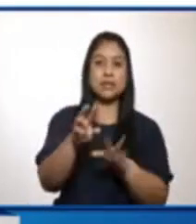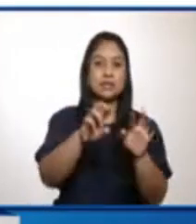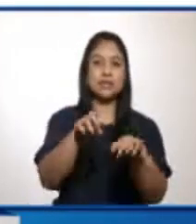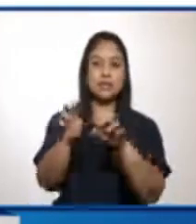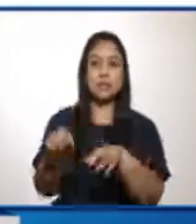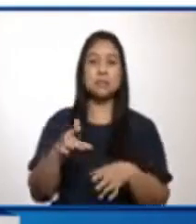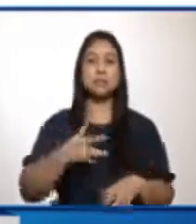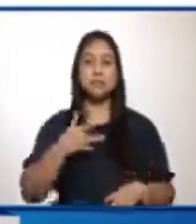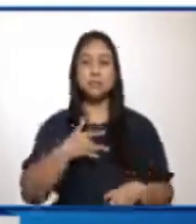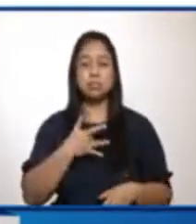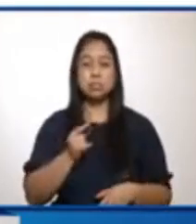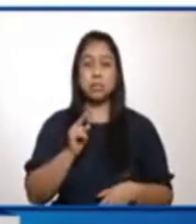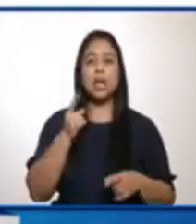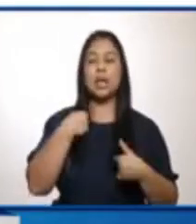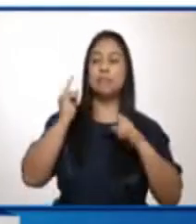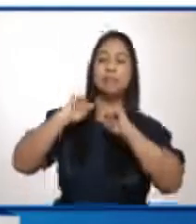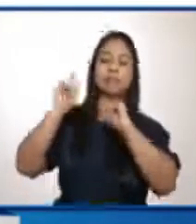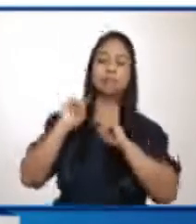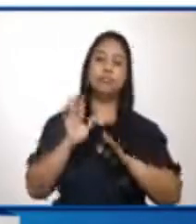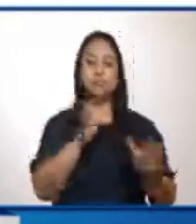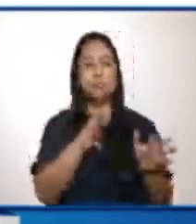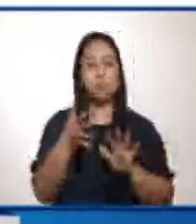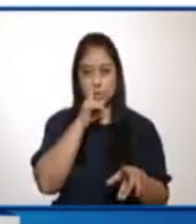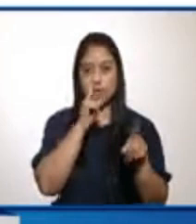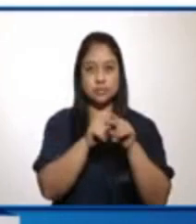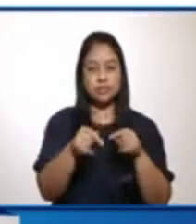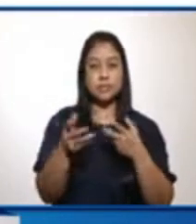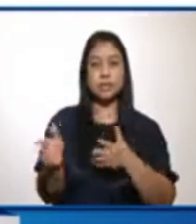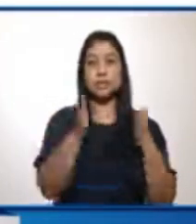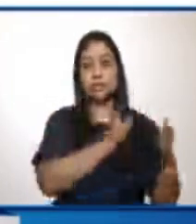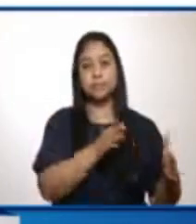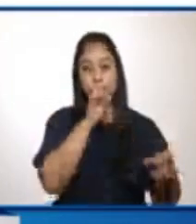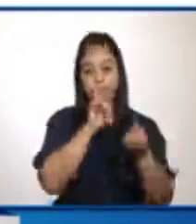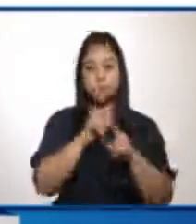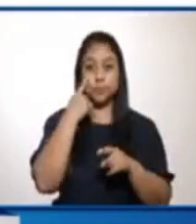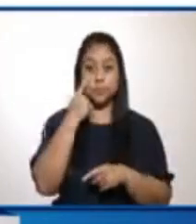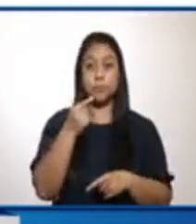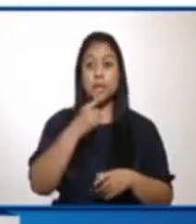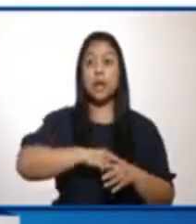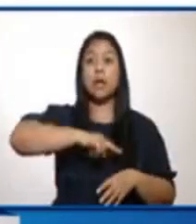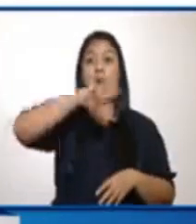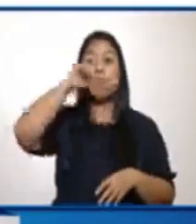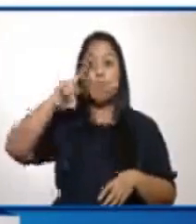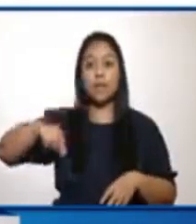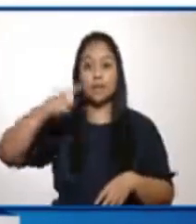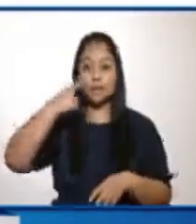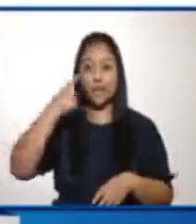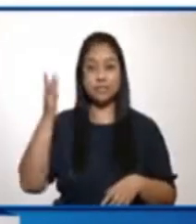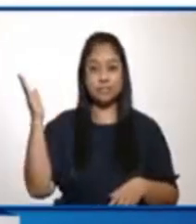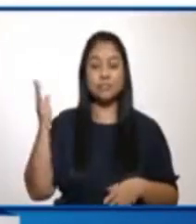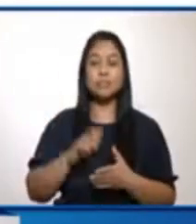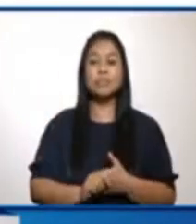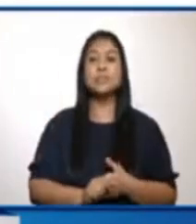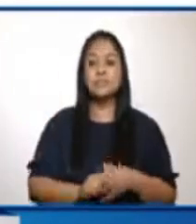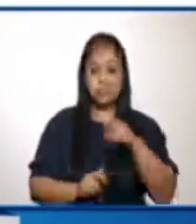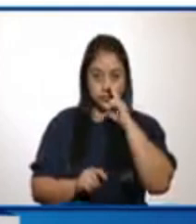moderadamente enfermos y graves. En la siguiente ustedes pueden ver la curva de cómo estamos con los casos